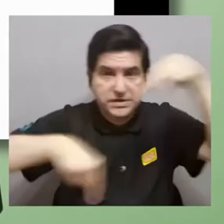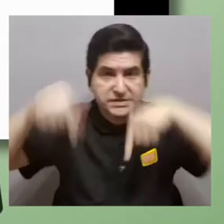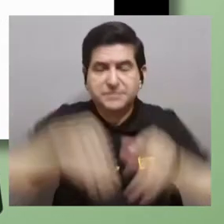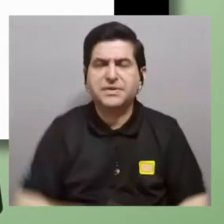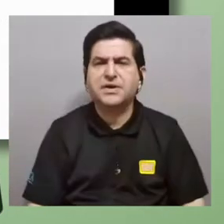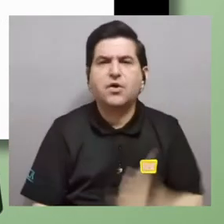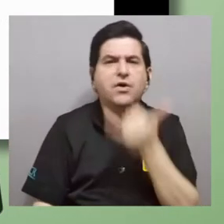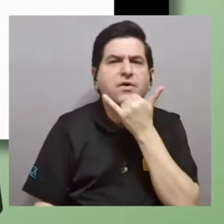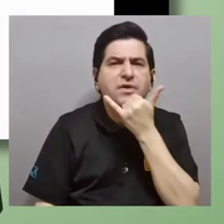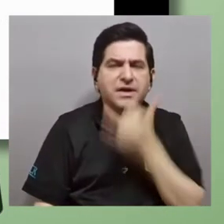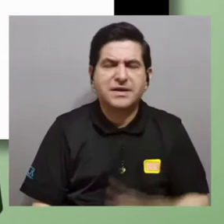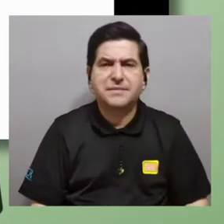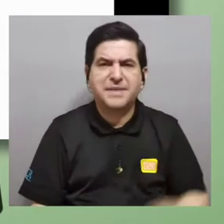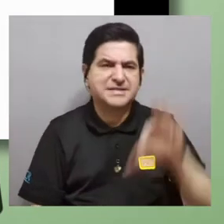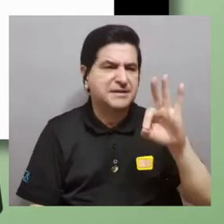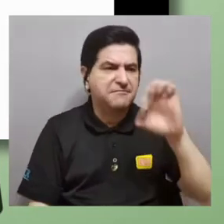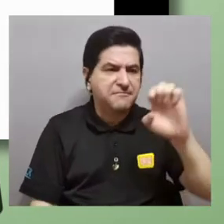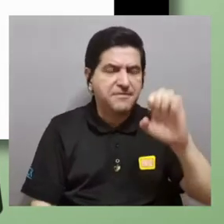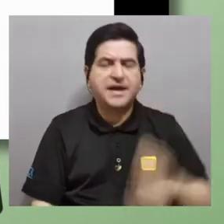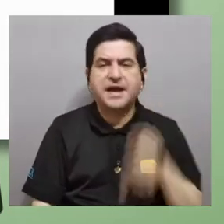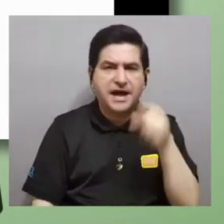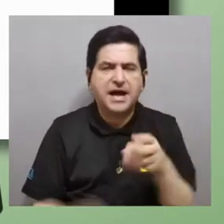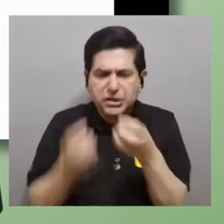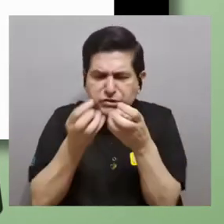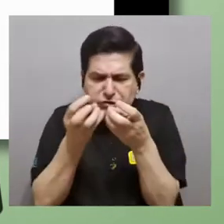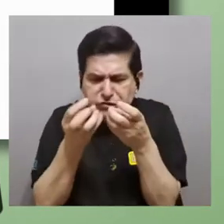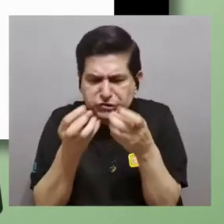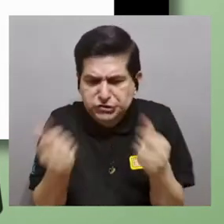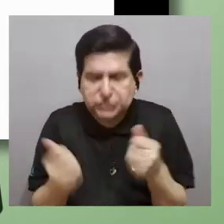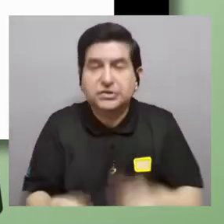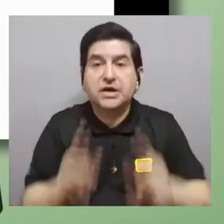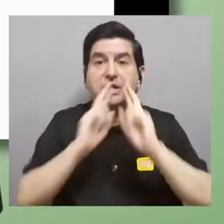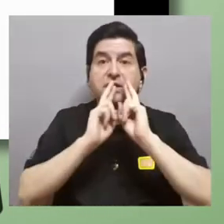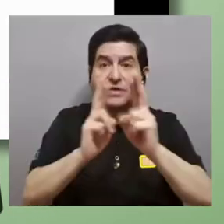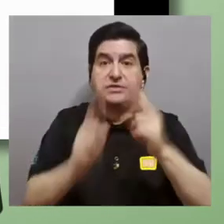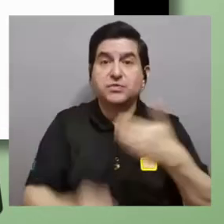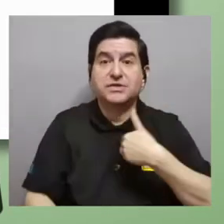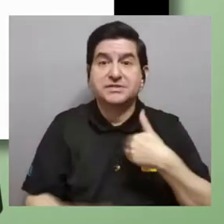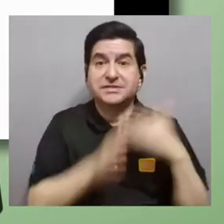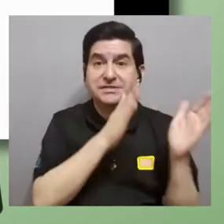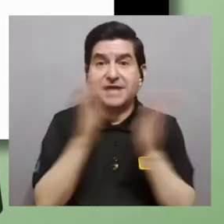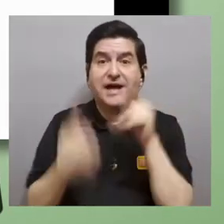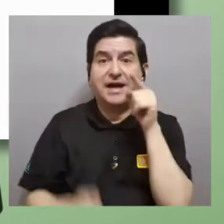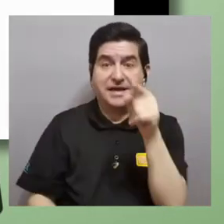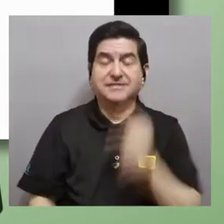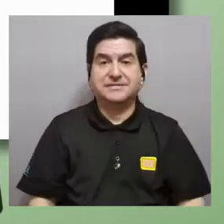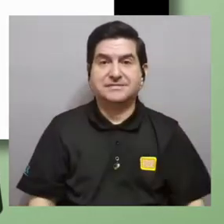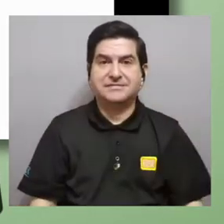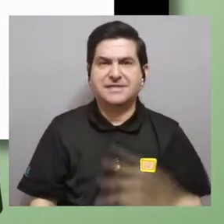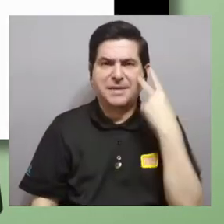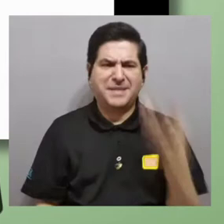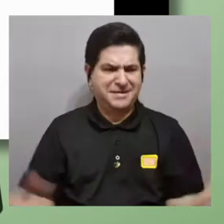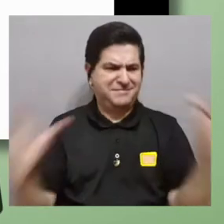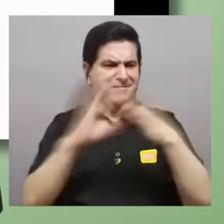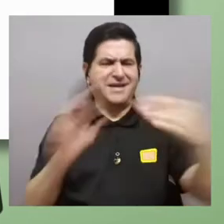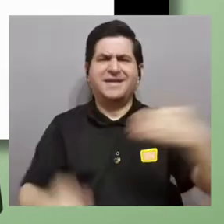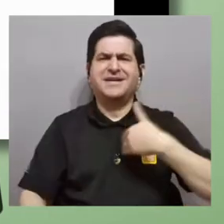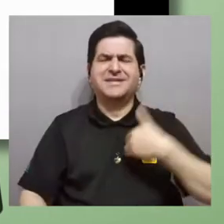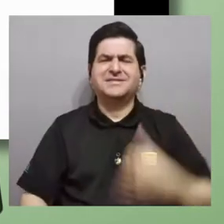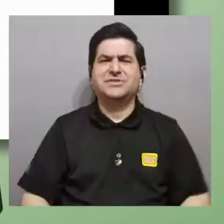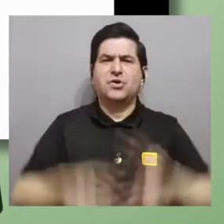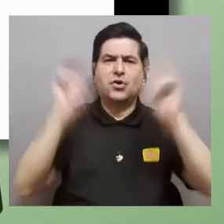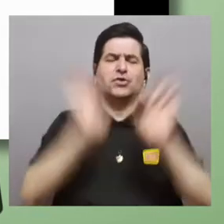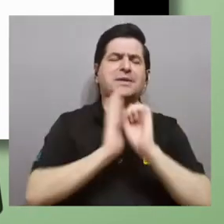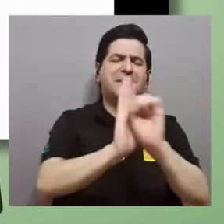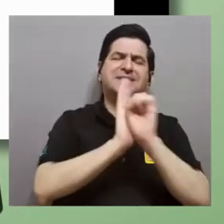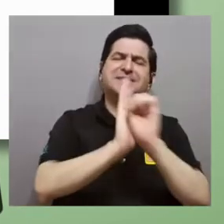¿qué le pasa al hierro cuando se oxida? la respuesta que le tenemos preparada es esta que vamos a ver cómo se relaciona con el